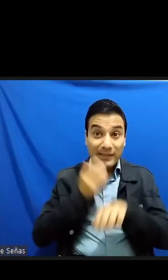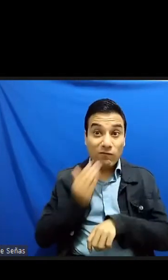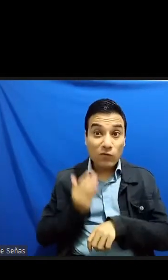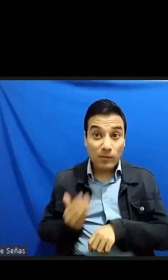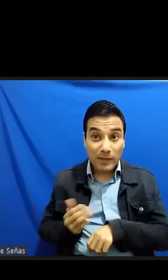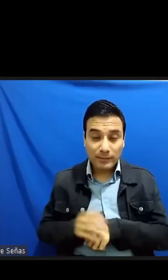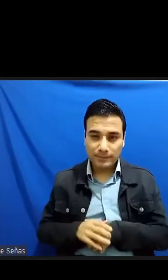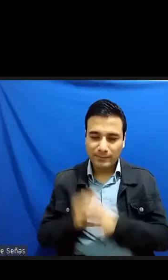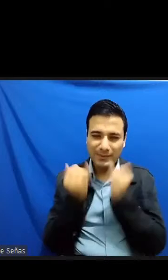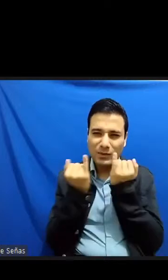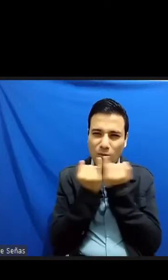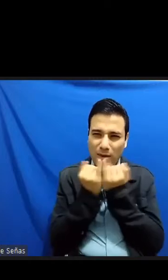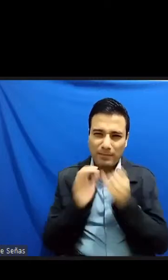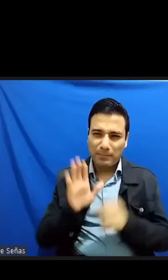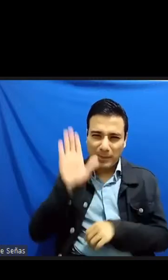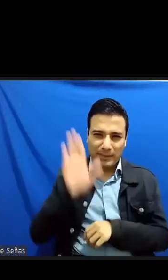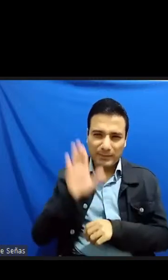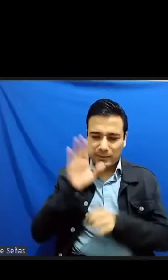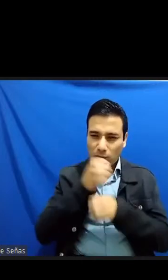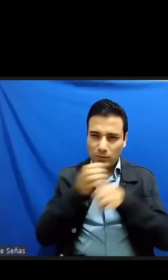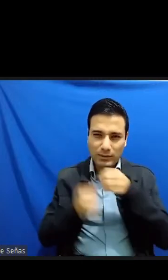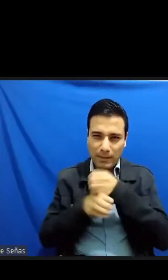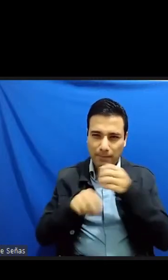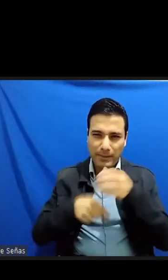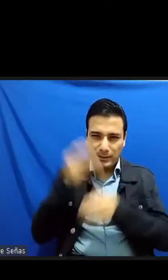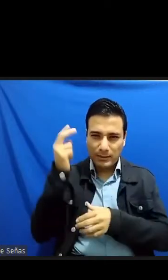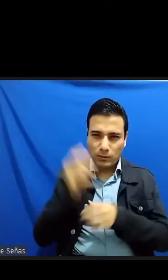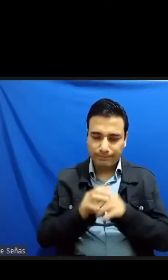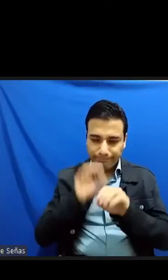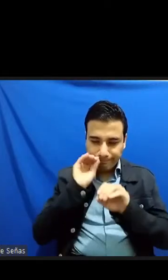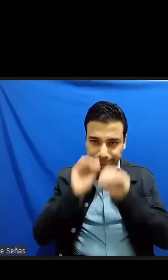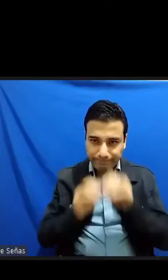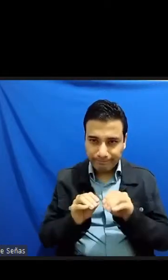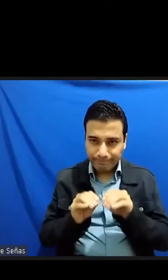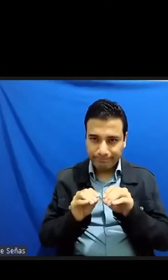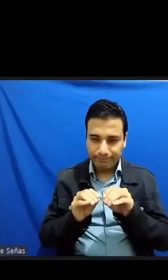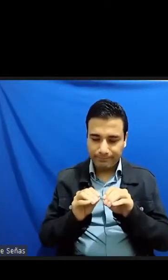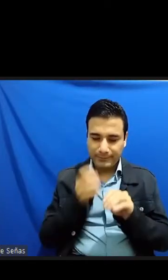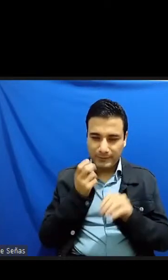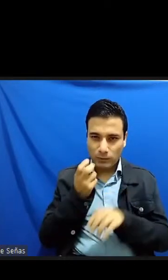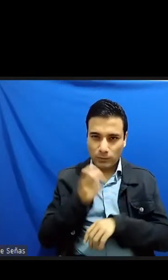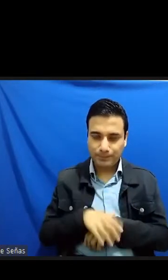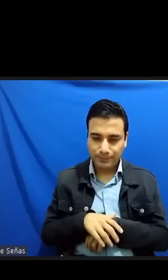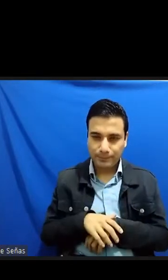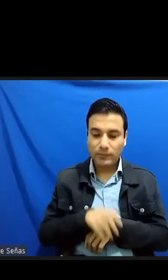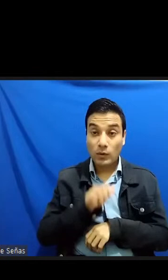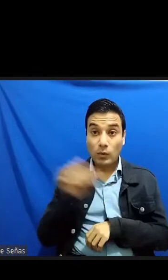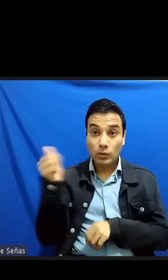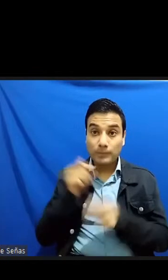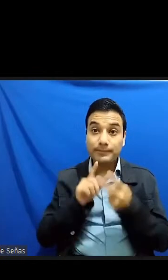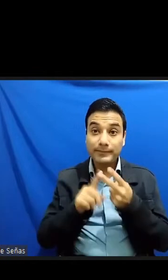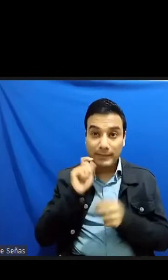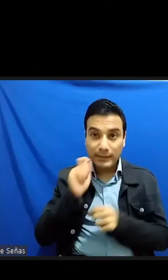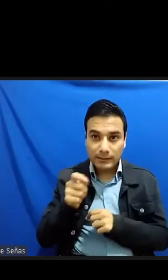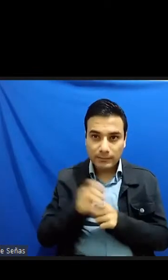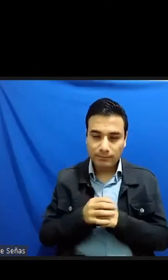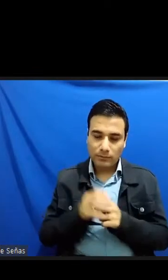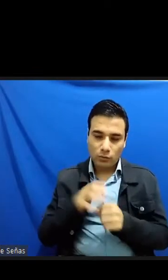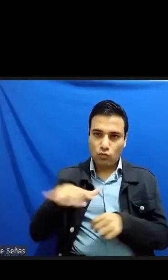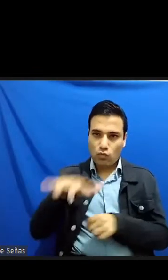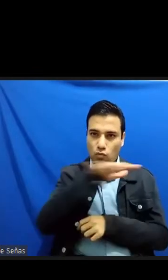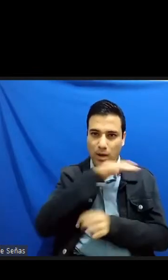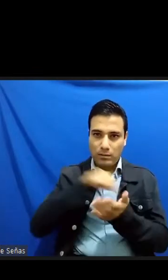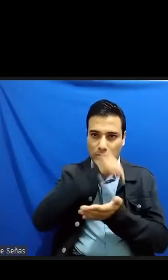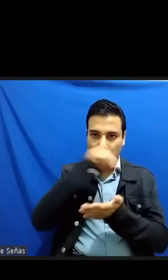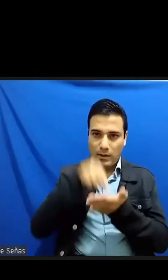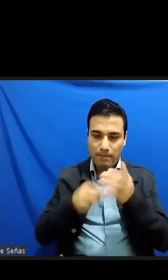mismo que el espacio vacío que se construye a partir de la nada y el otro espacio vacuo el armado